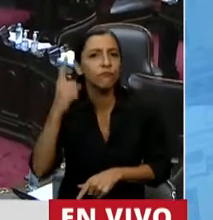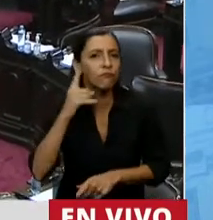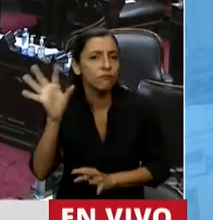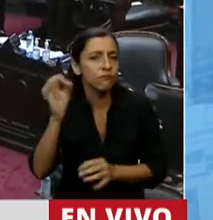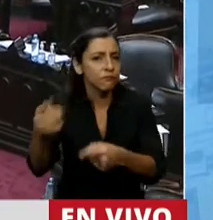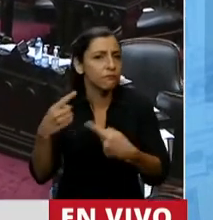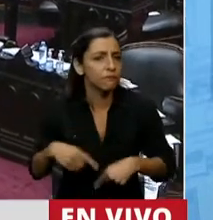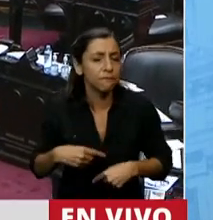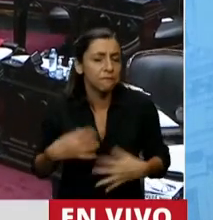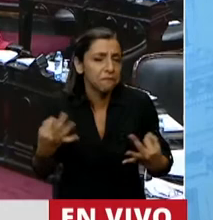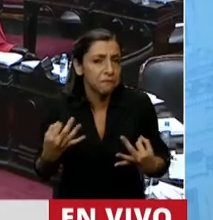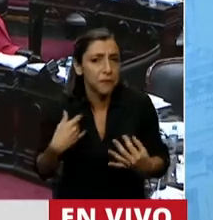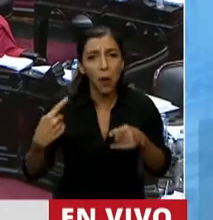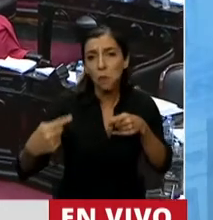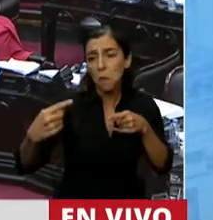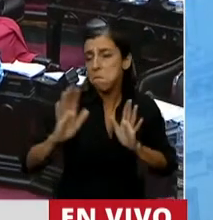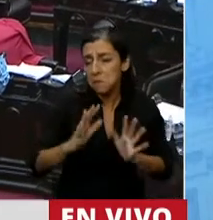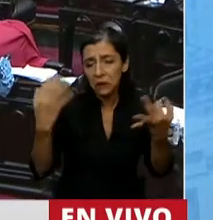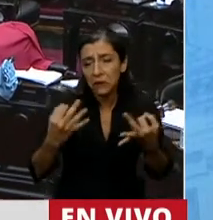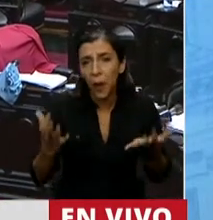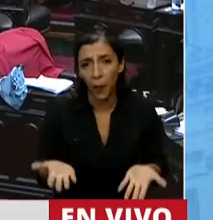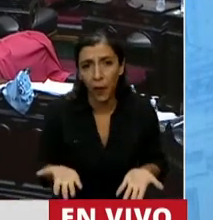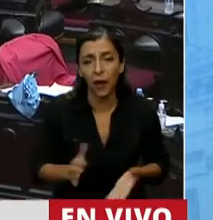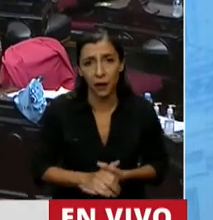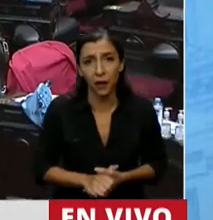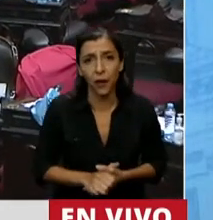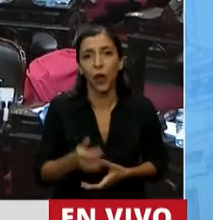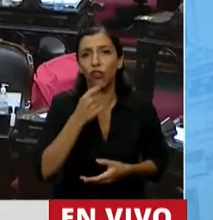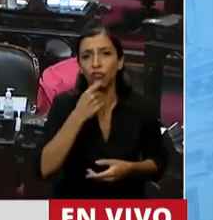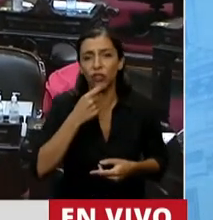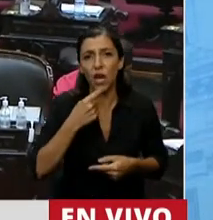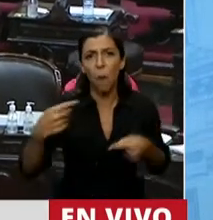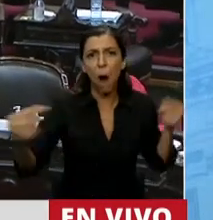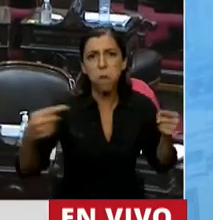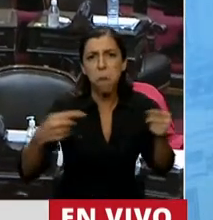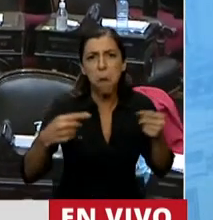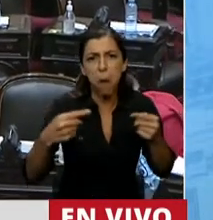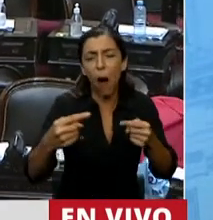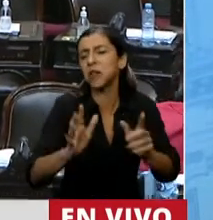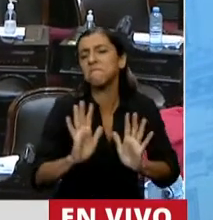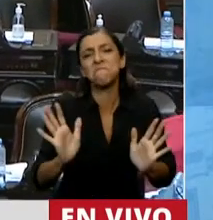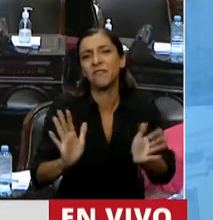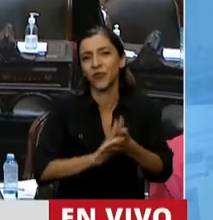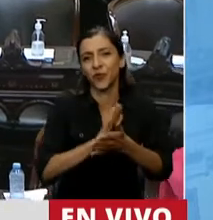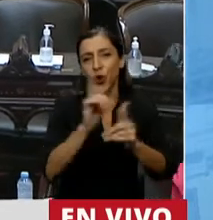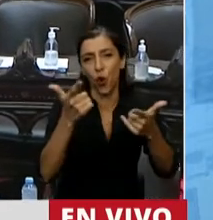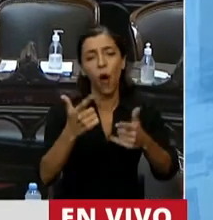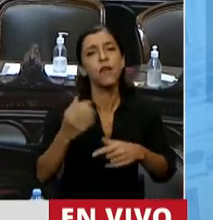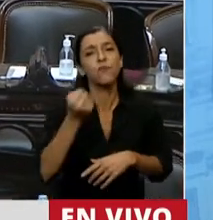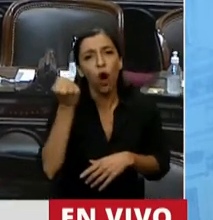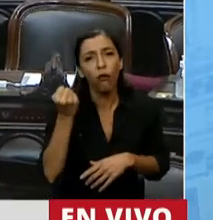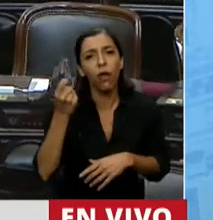contraria a la propia no conducirá a nada. Les respeto por las ideas contrarias, también habla de madurez.